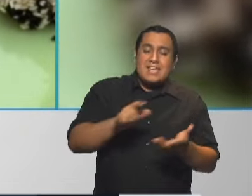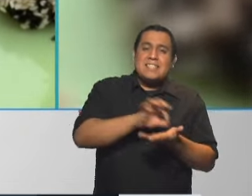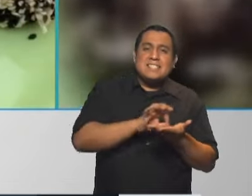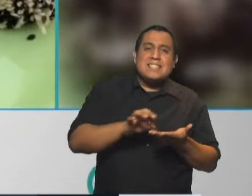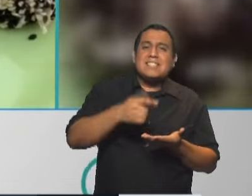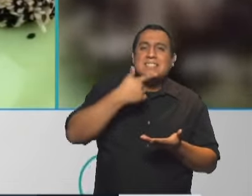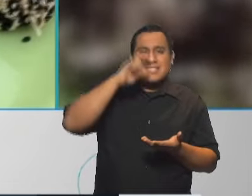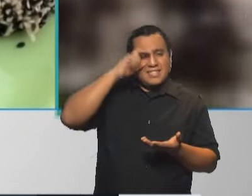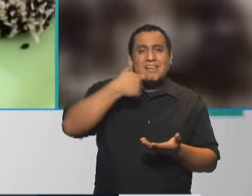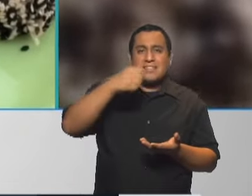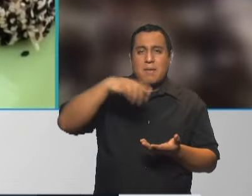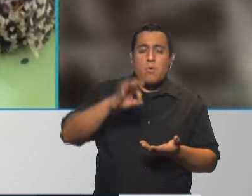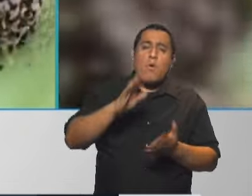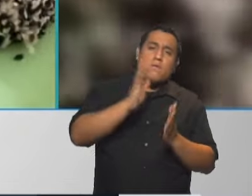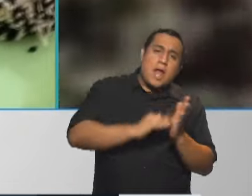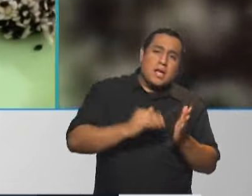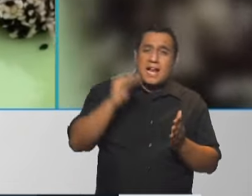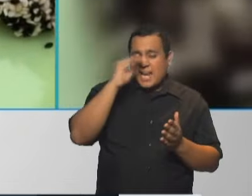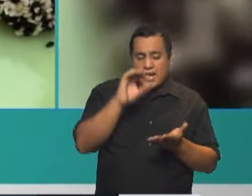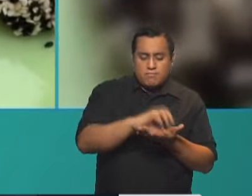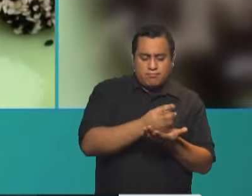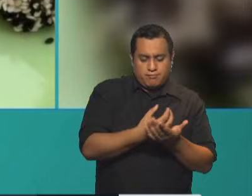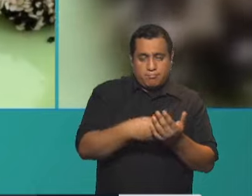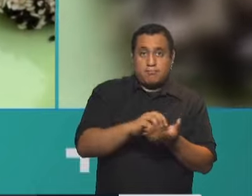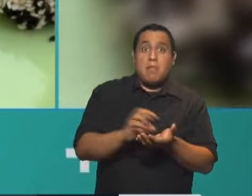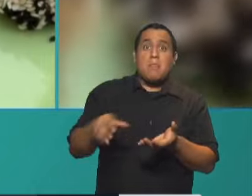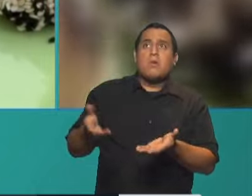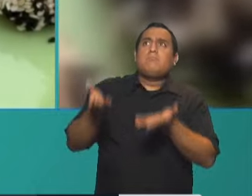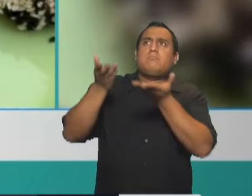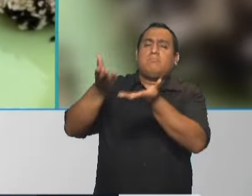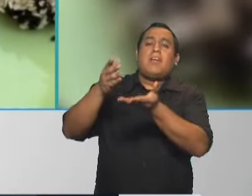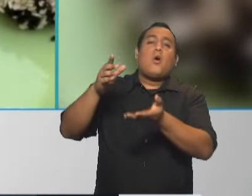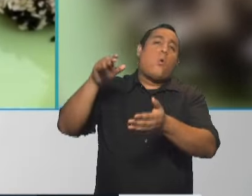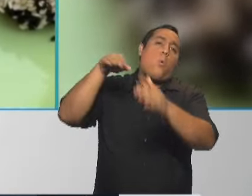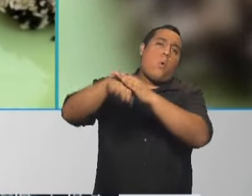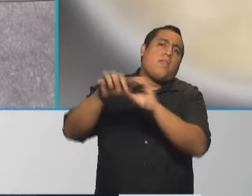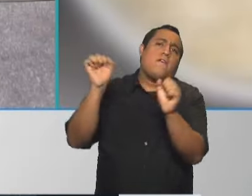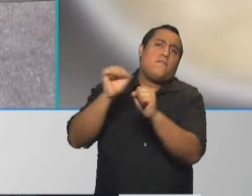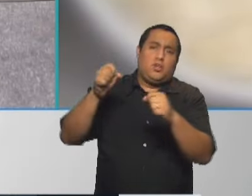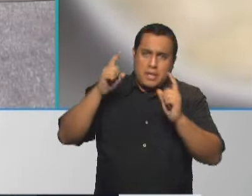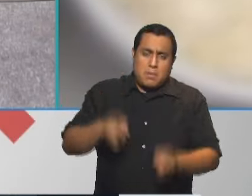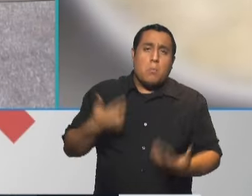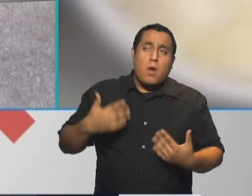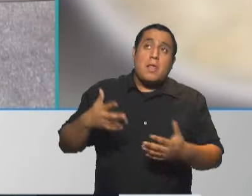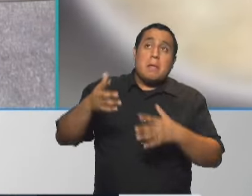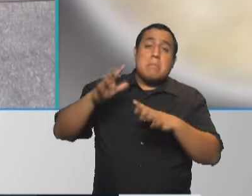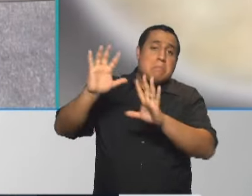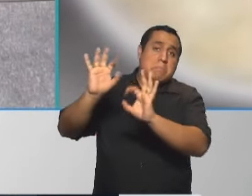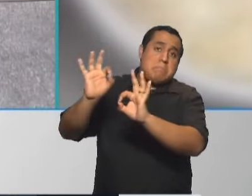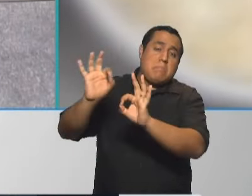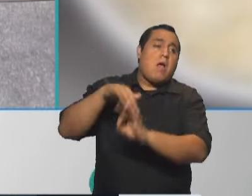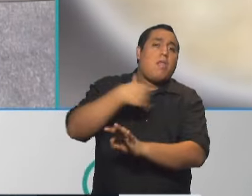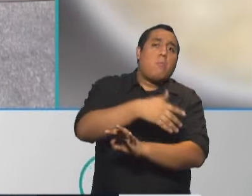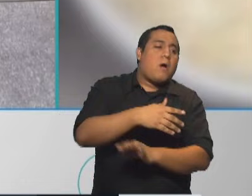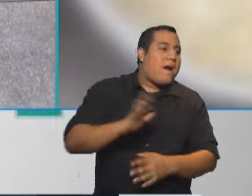sésamo blancas y negras y después las dejamos en el freezer y esto también ya lo podemos tener preparado para el momento que tengamos